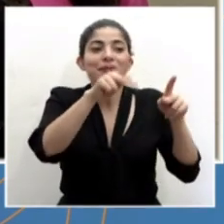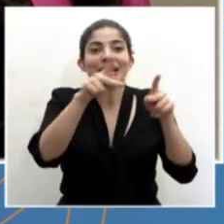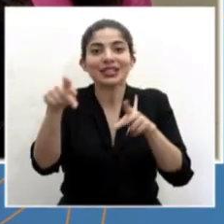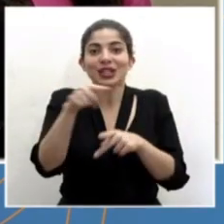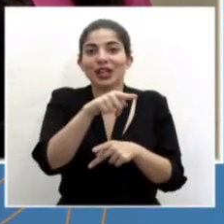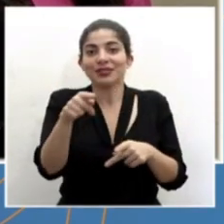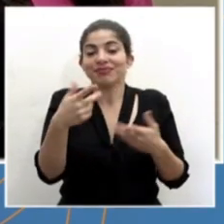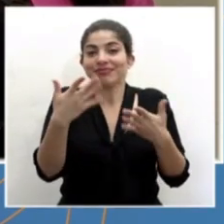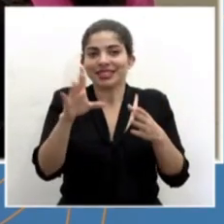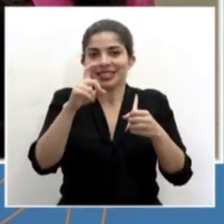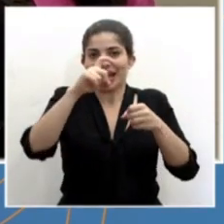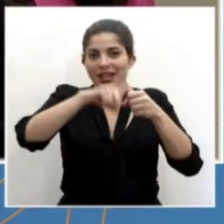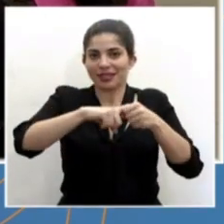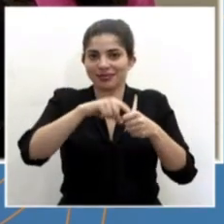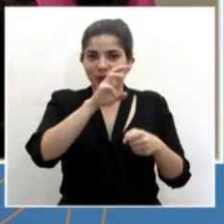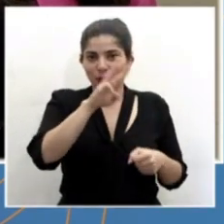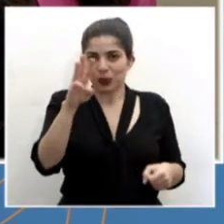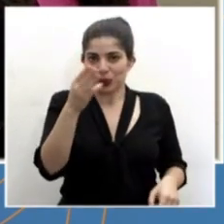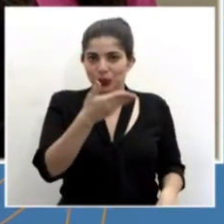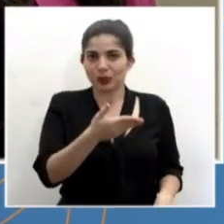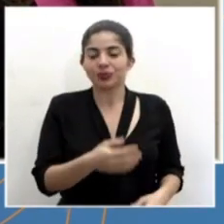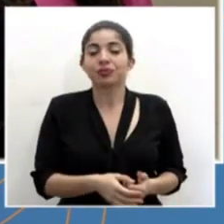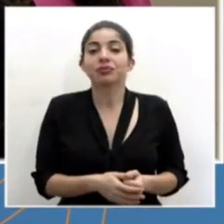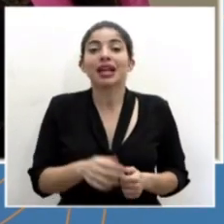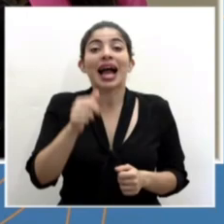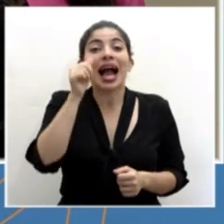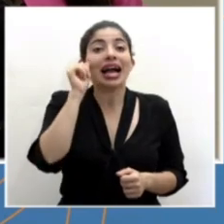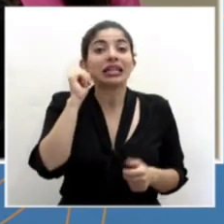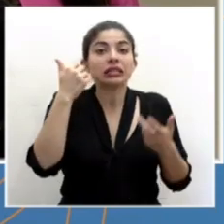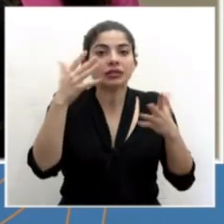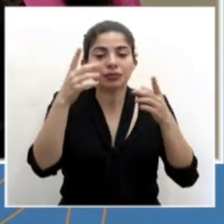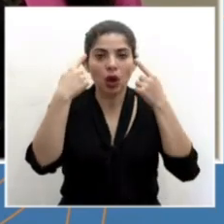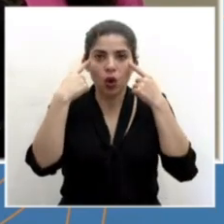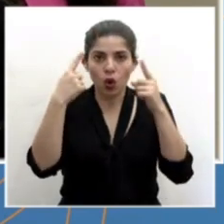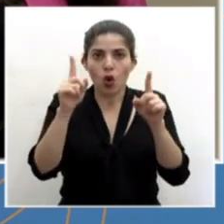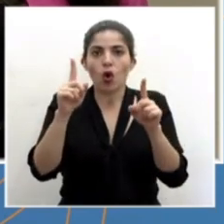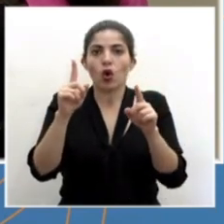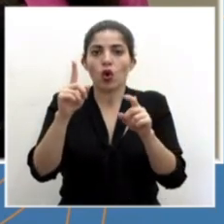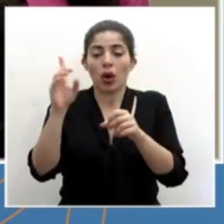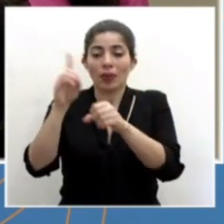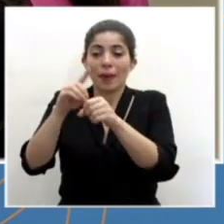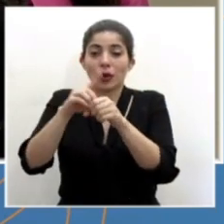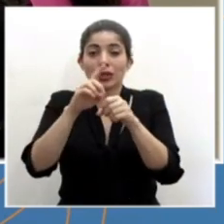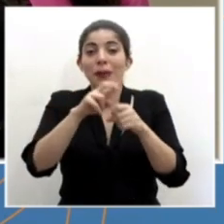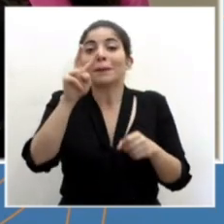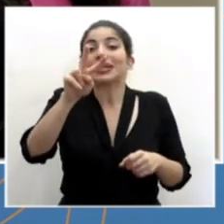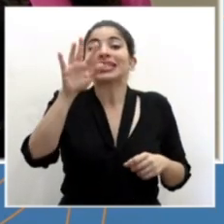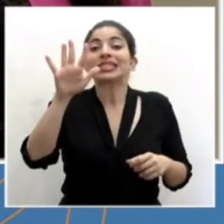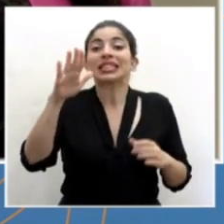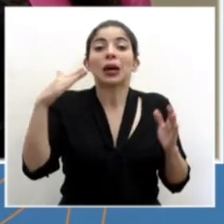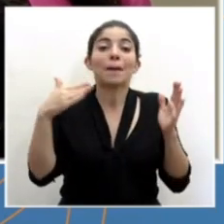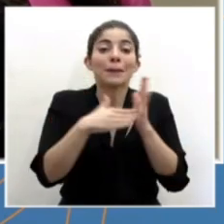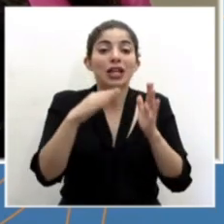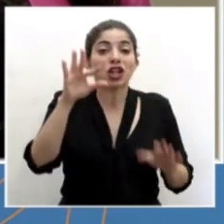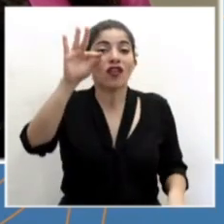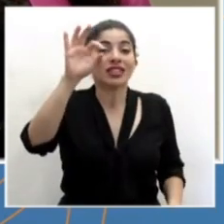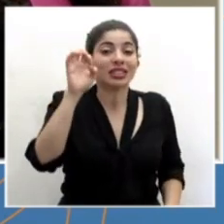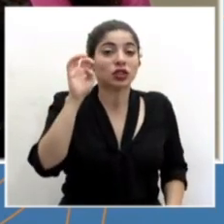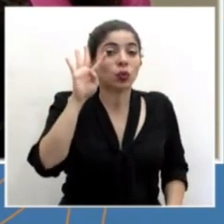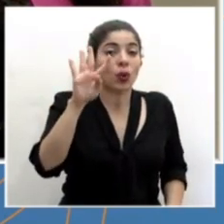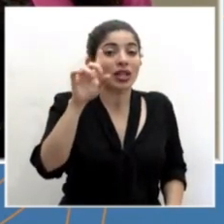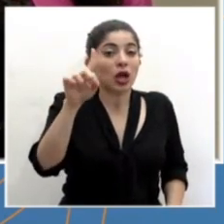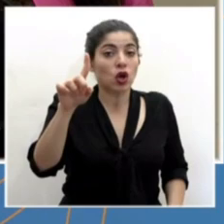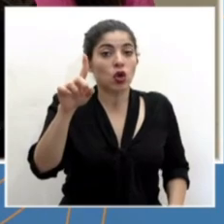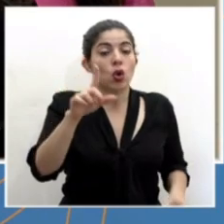se encuentran registradas en la plataforma. Ayer logramos hacer la colocación de 25 mil 941